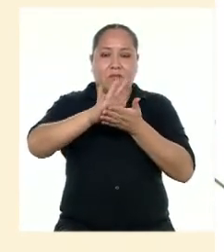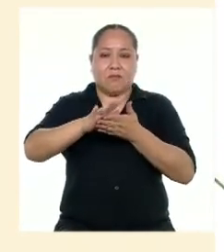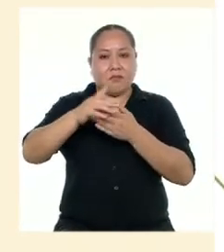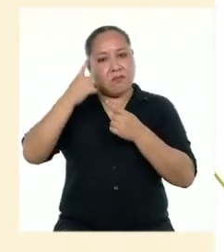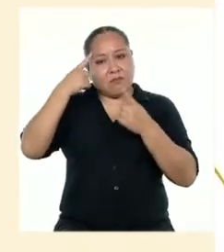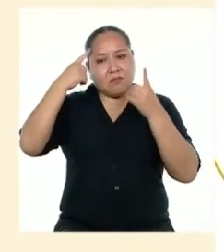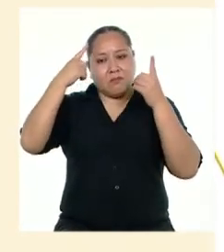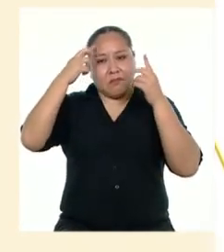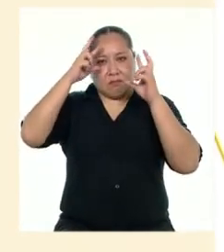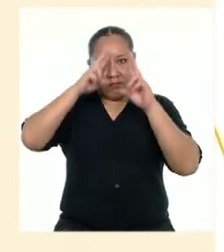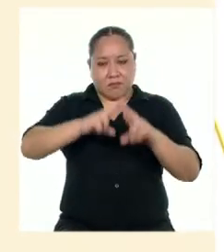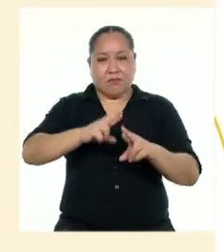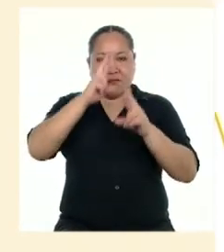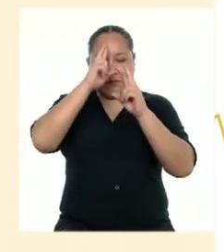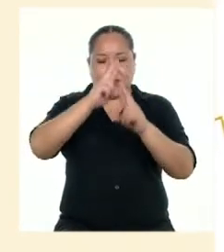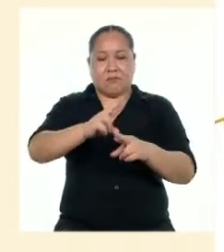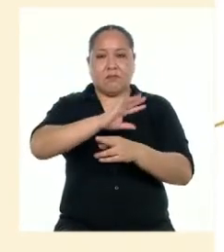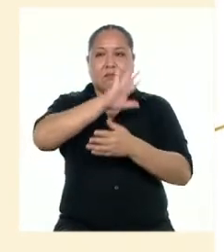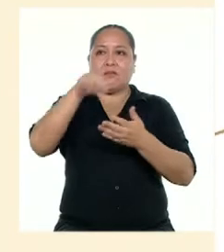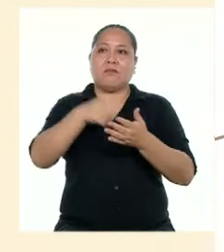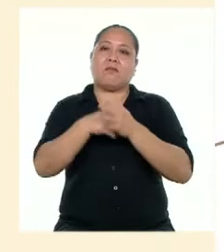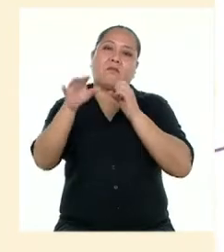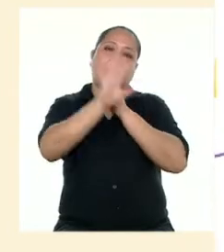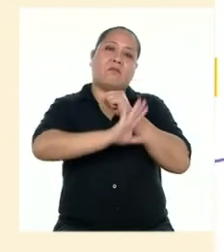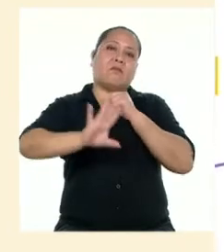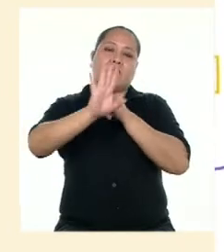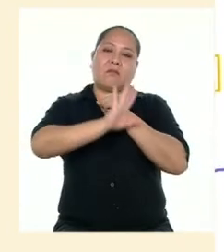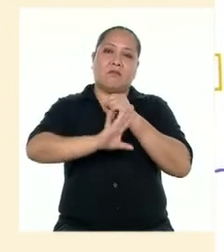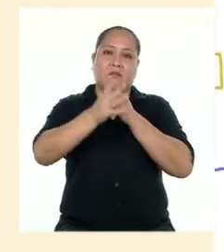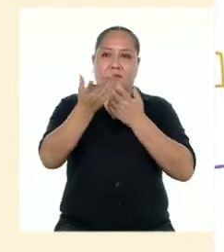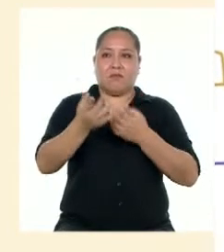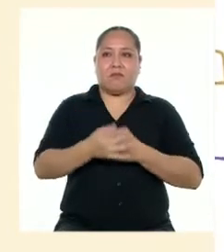cumplir adecuadamente con todas las medidas de bioseguridad.